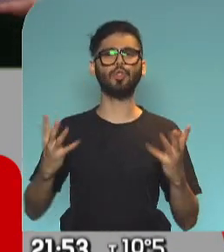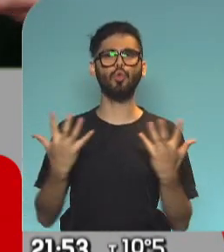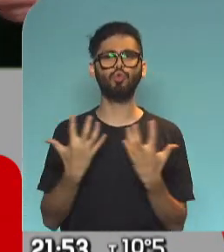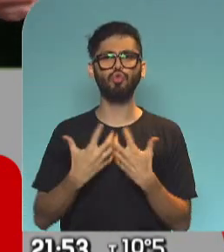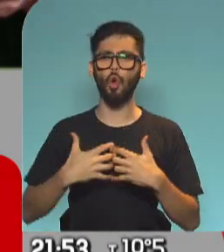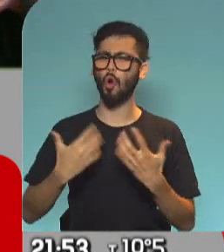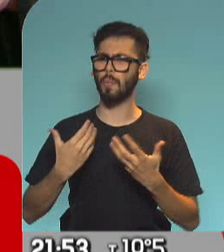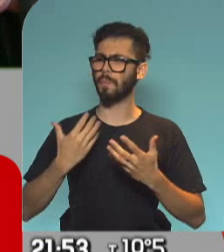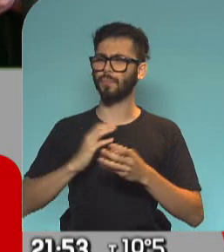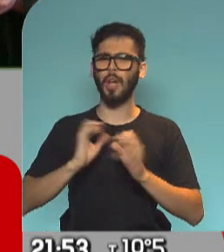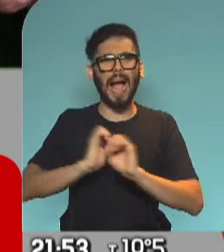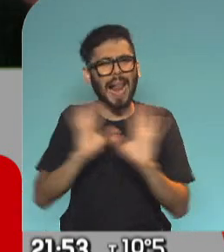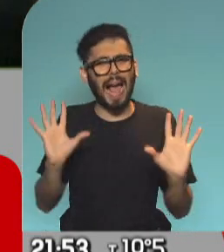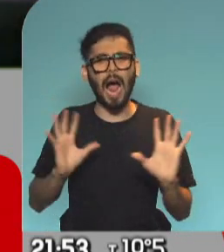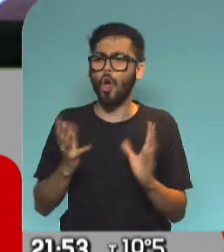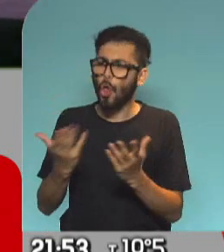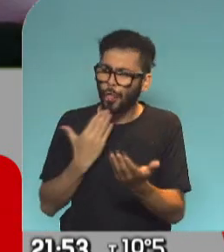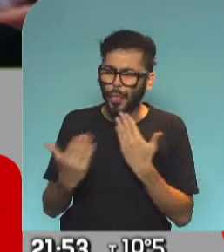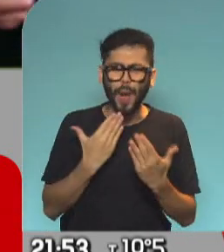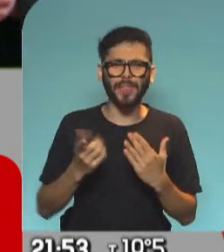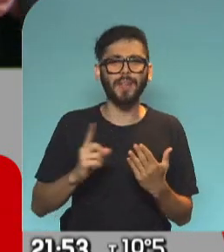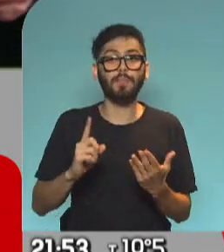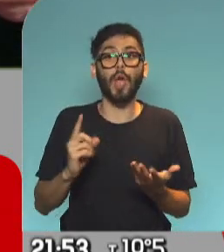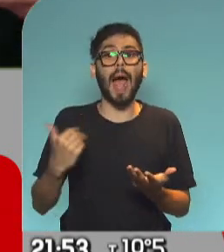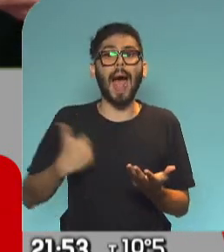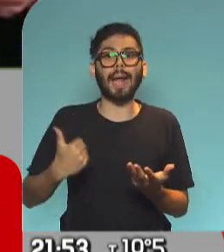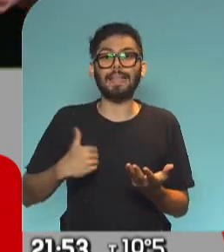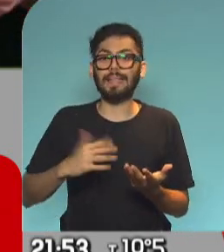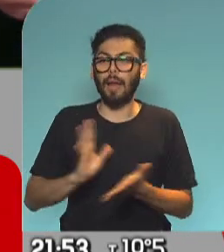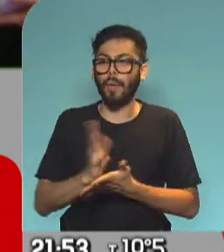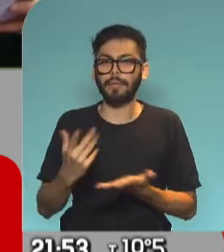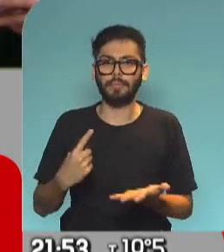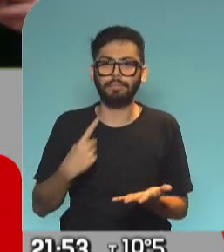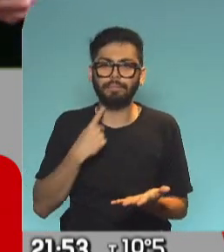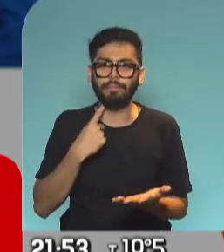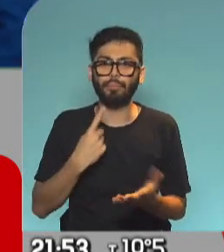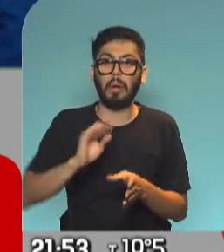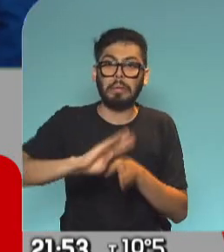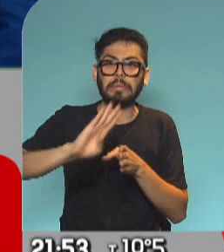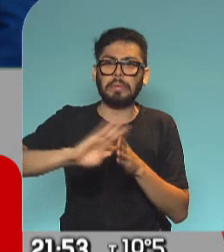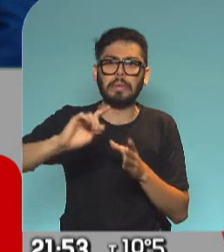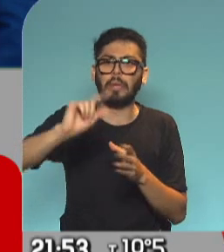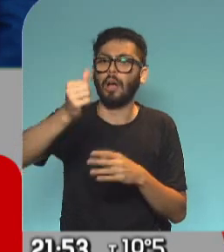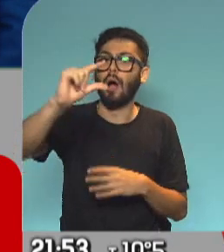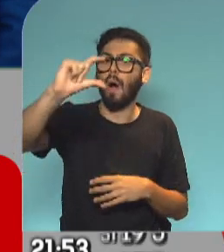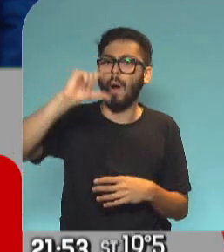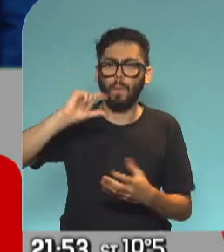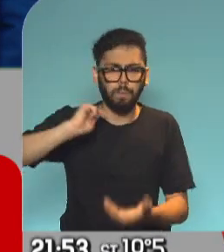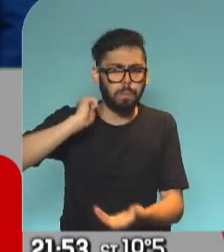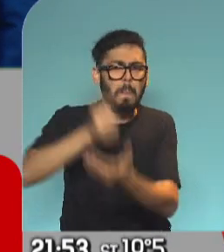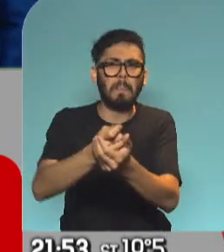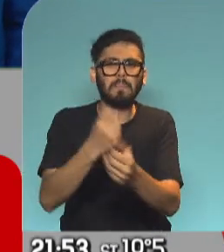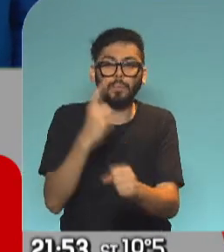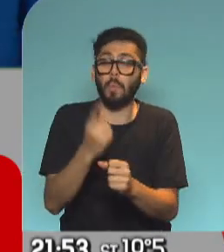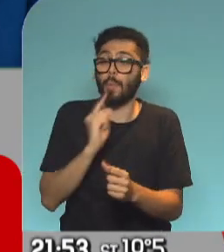debate, que no solamente la Argentina termine ajustada a créditos impagables. Que no sea propio incluso de un ejecutivo que se está yendo